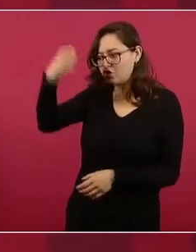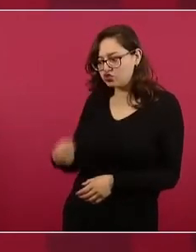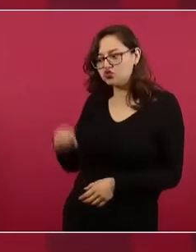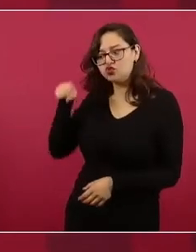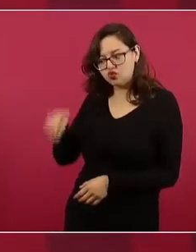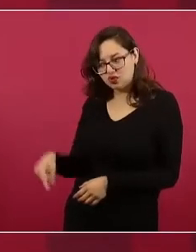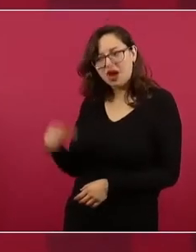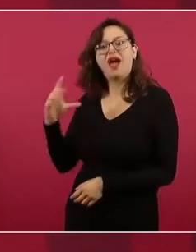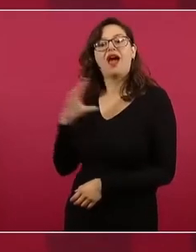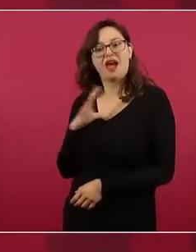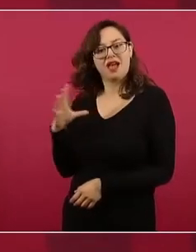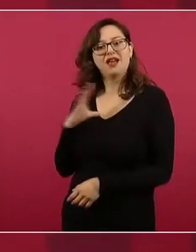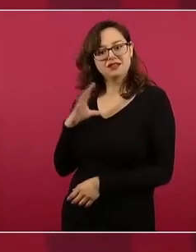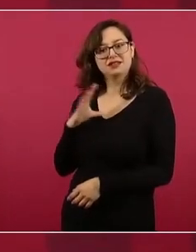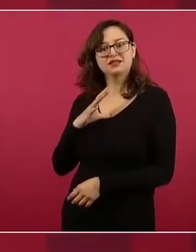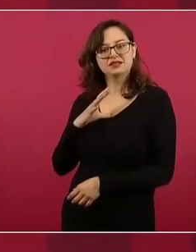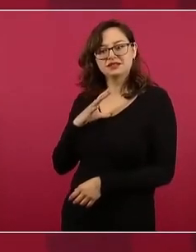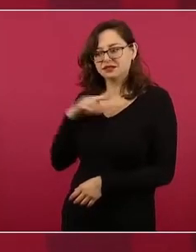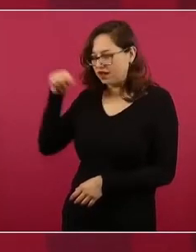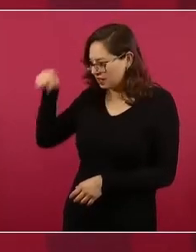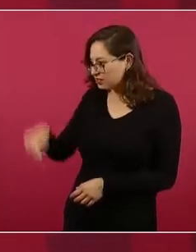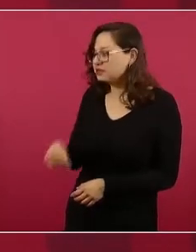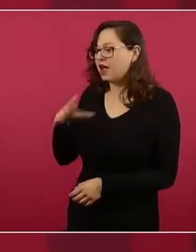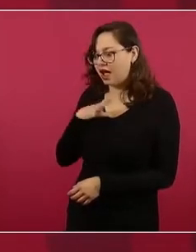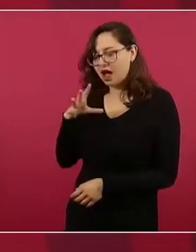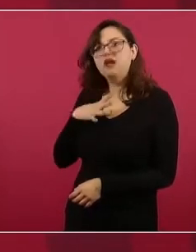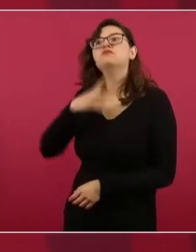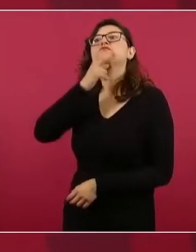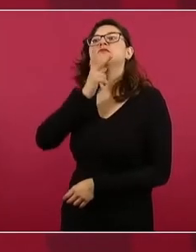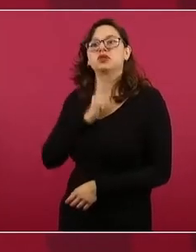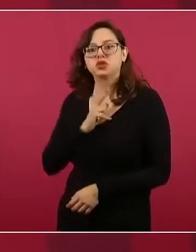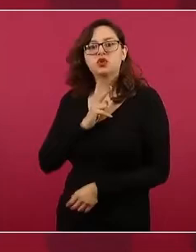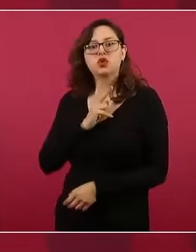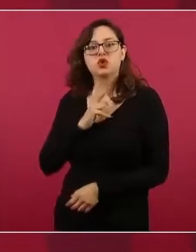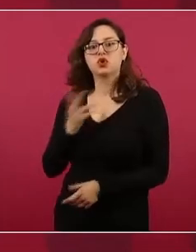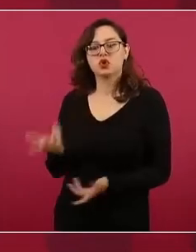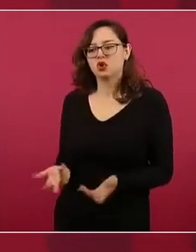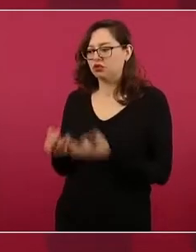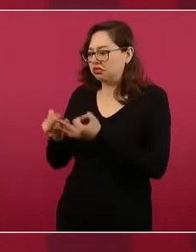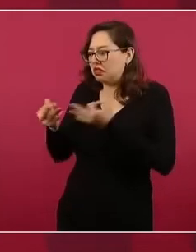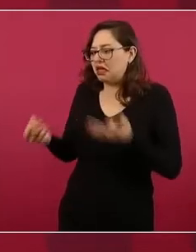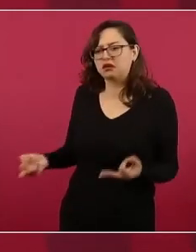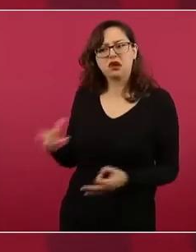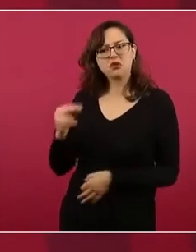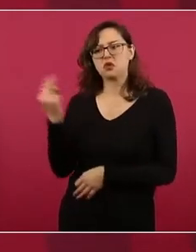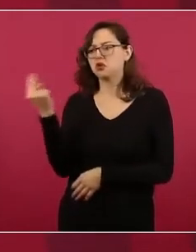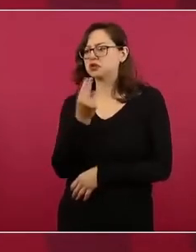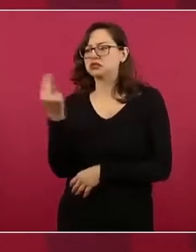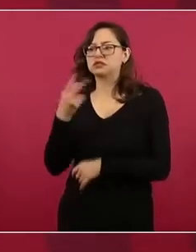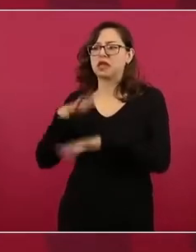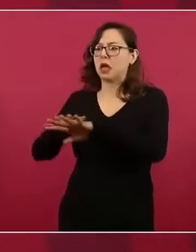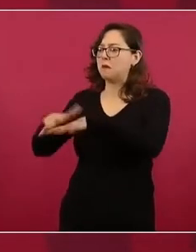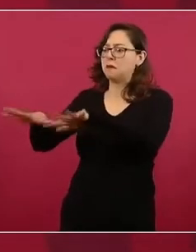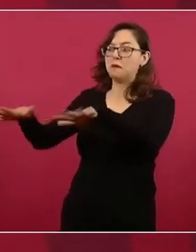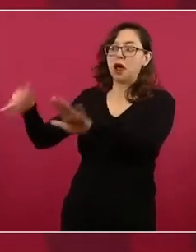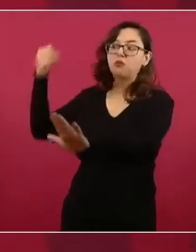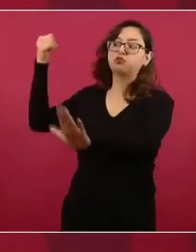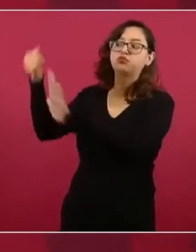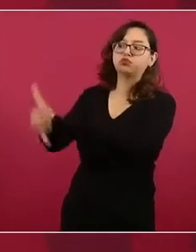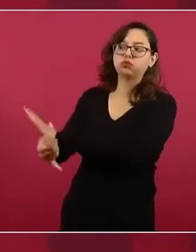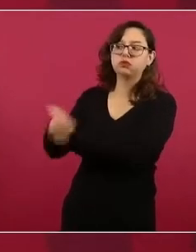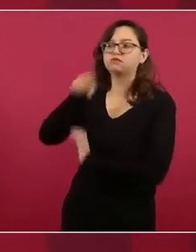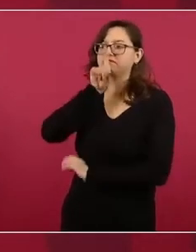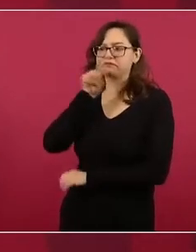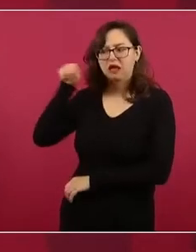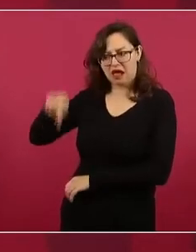presupuesto en el sur, en tierra, en las aguas someras, donde se sabe